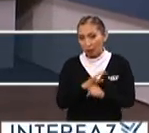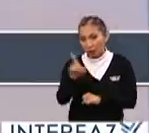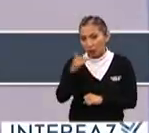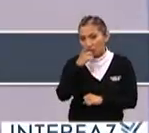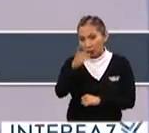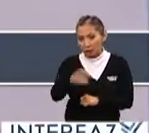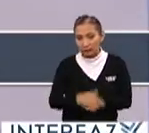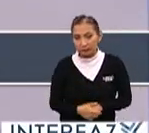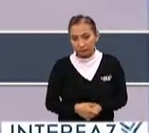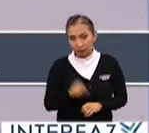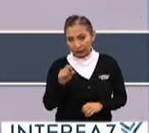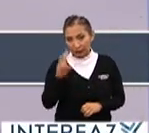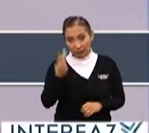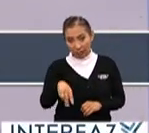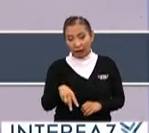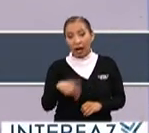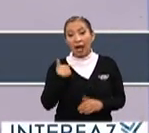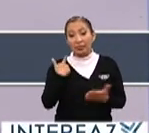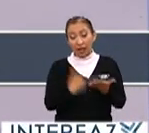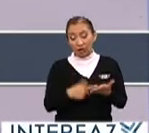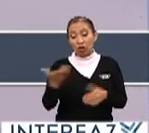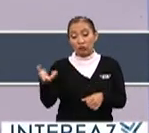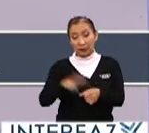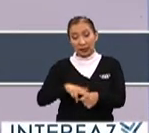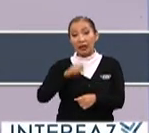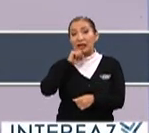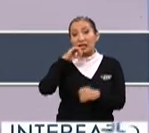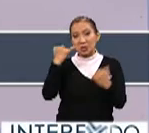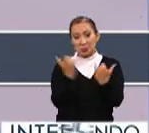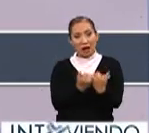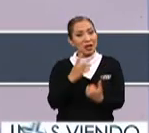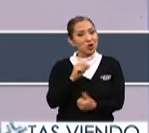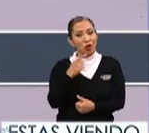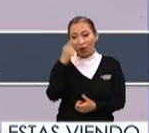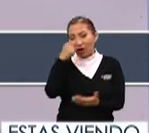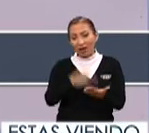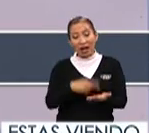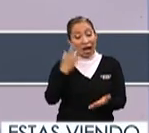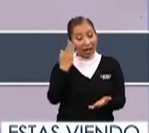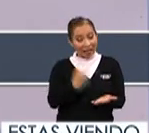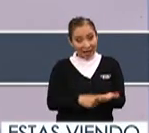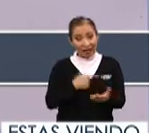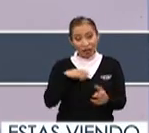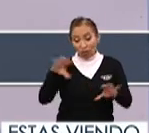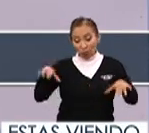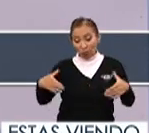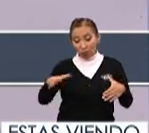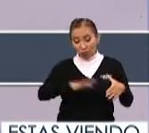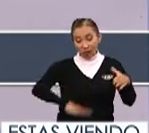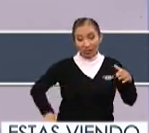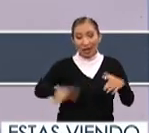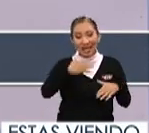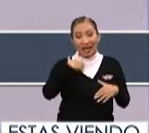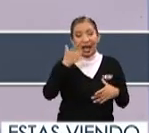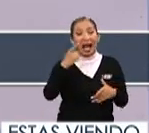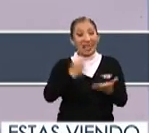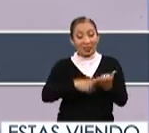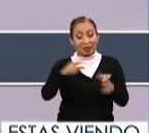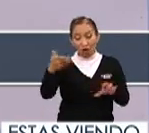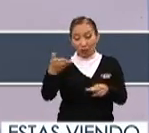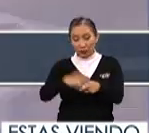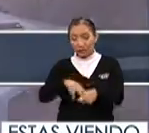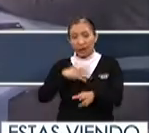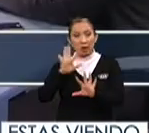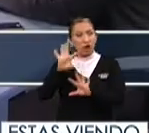tú comentas es incluso dentro de los hospitales, es decir, no está considerado dentro de la comunidad, es decir, aún dentro de un